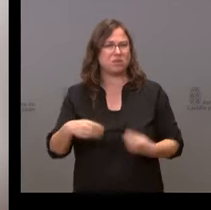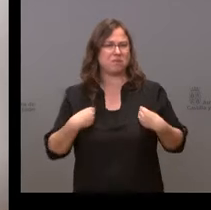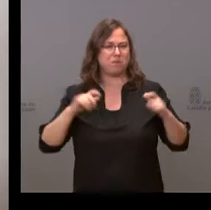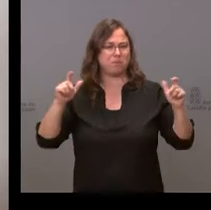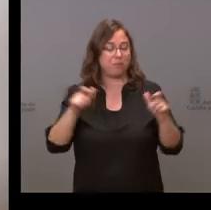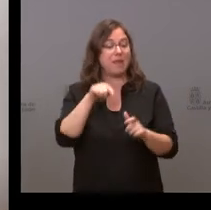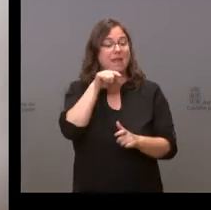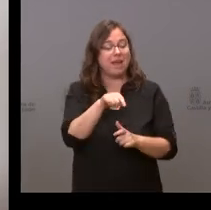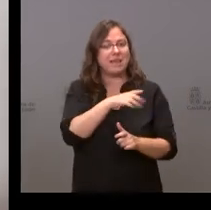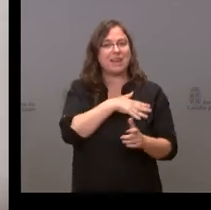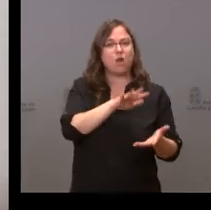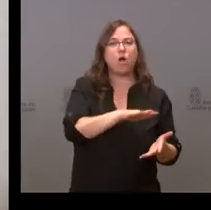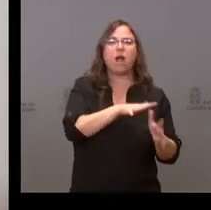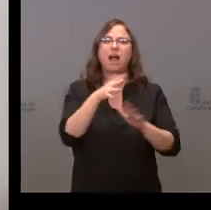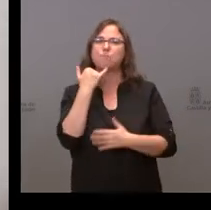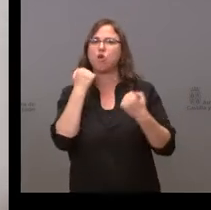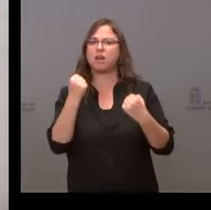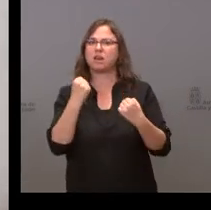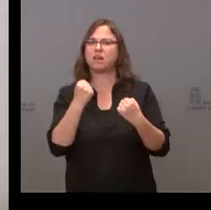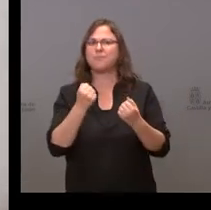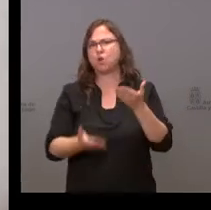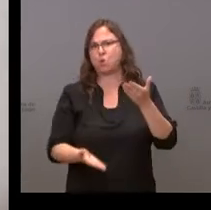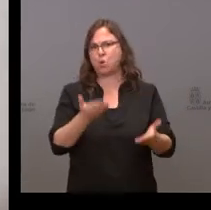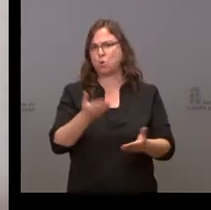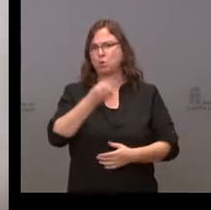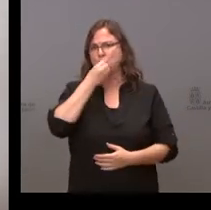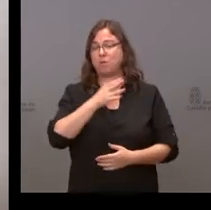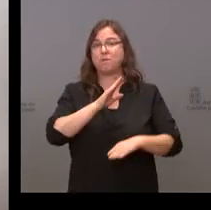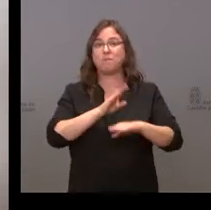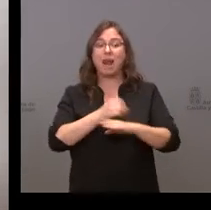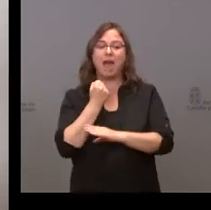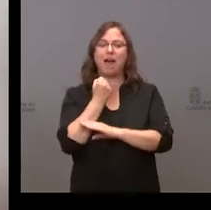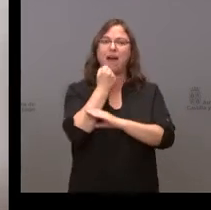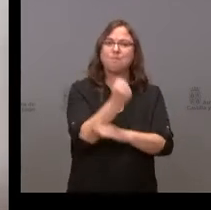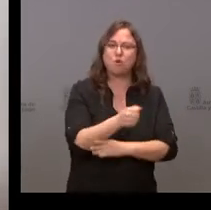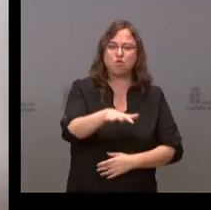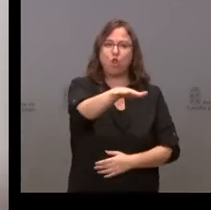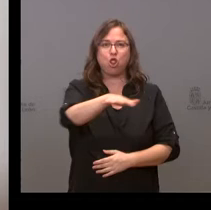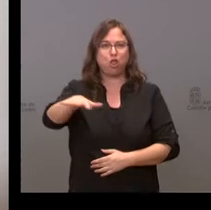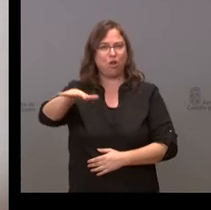energética justa apueste por aquellas zonas que han perdido